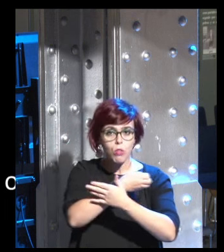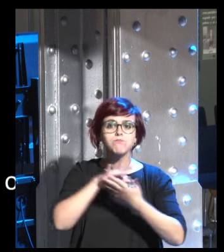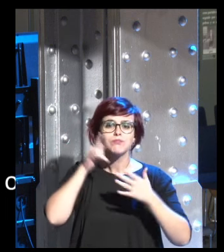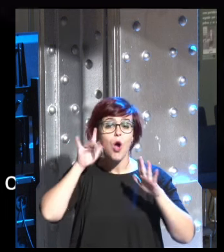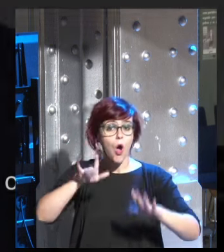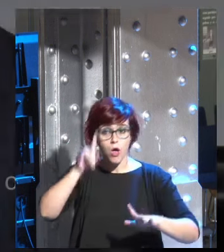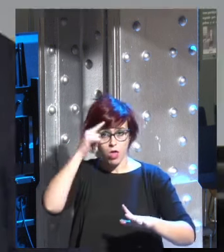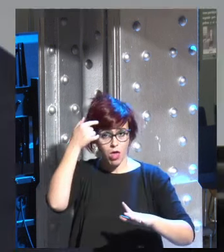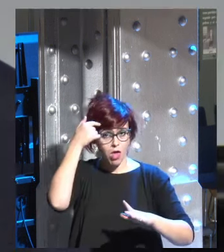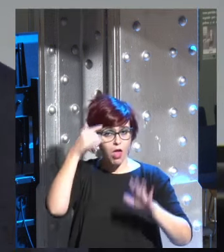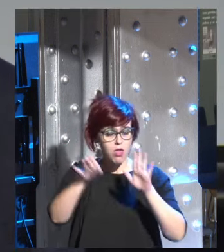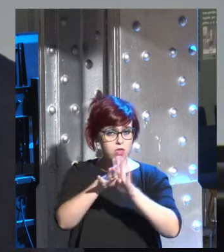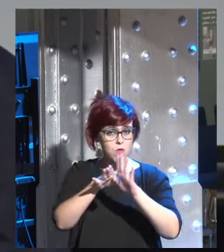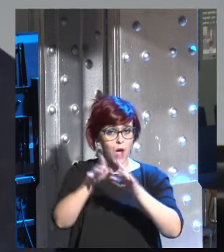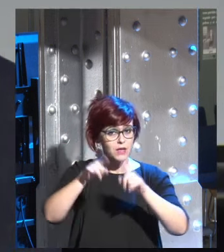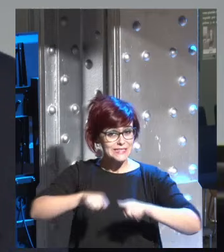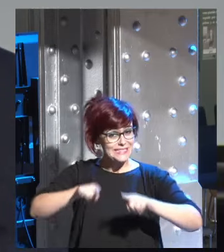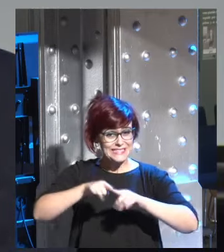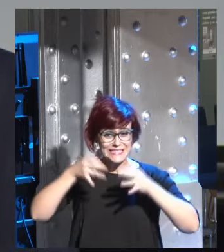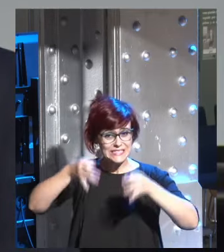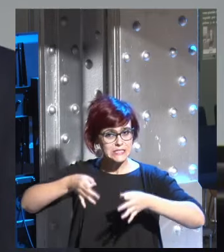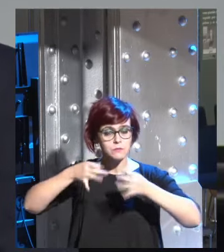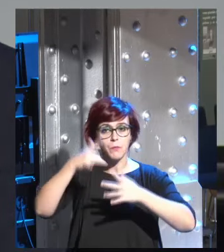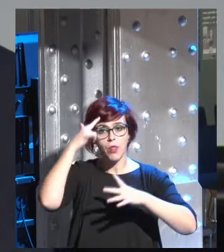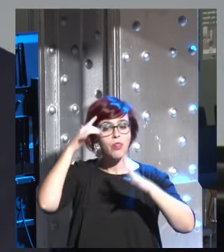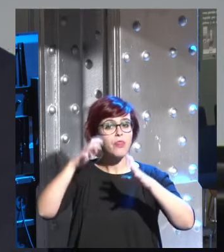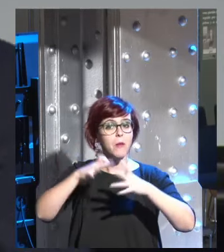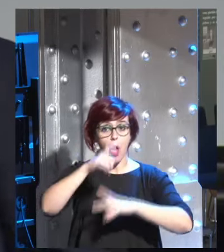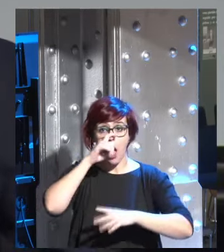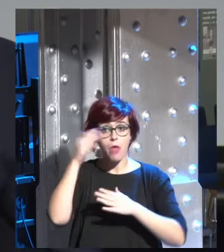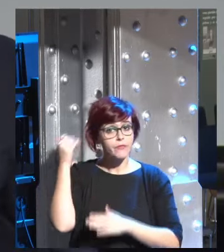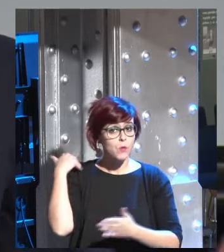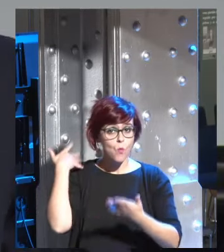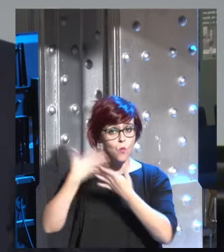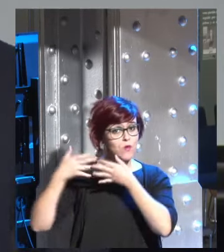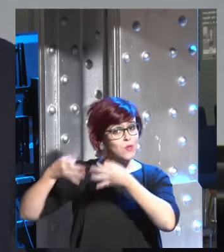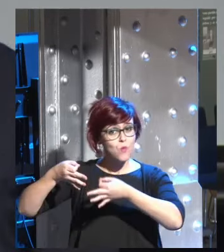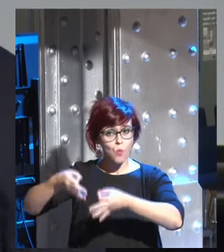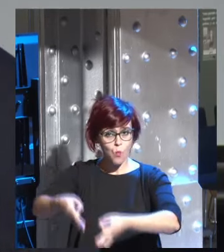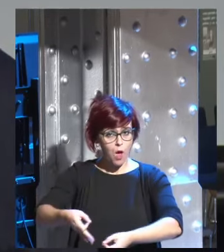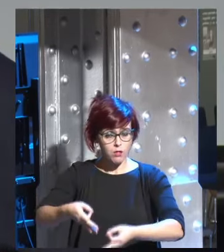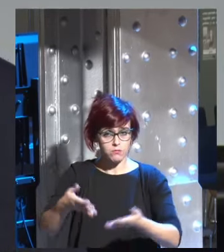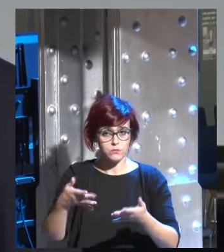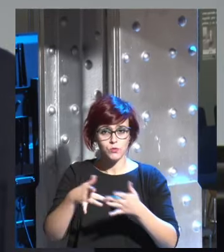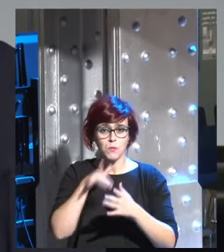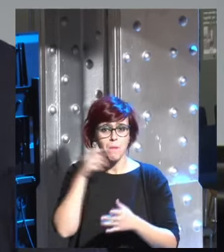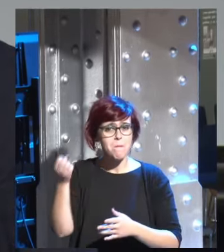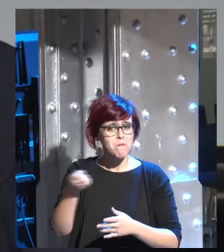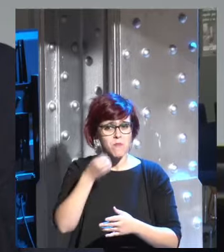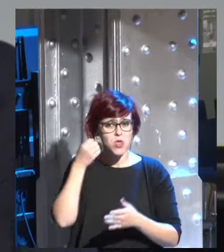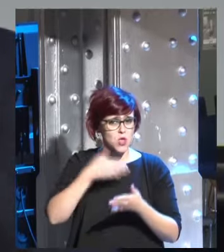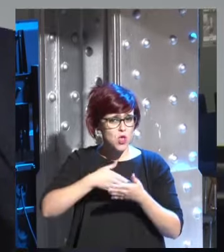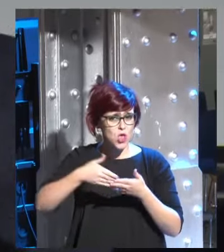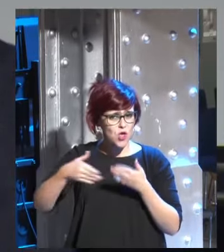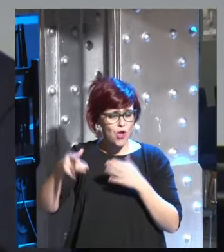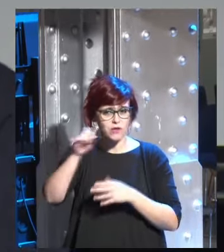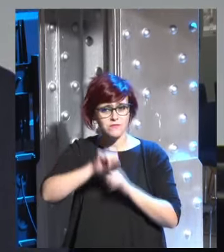estando ahí sigue siendo ese cerebro antiguo que siempre ha estado ahí durante millones de años de